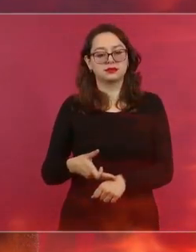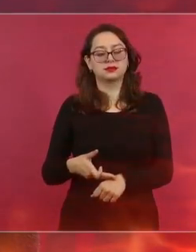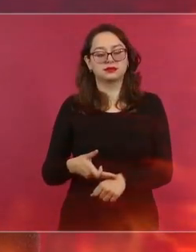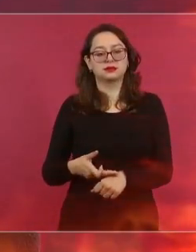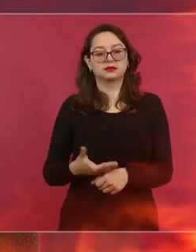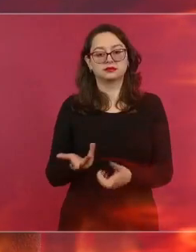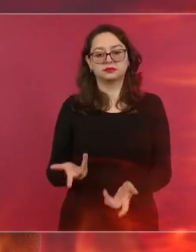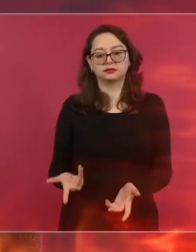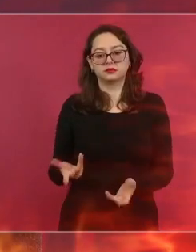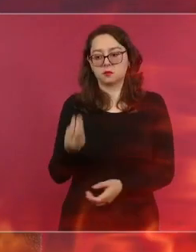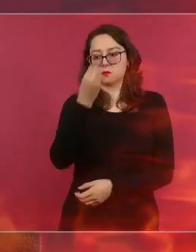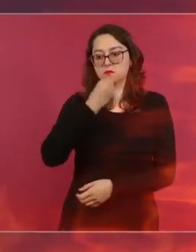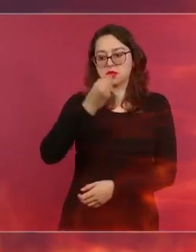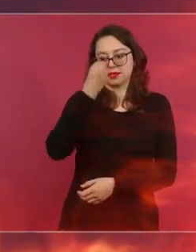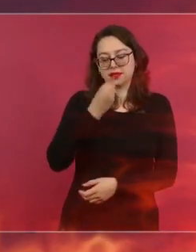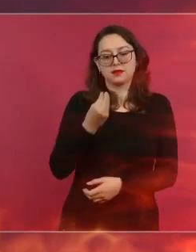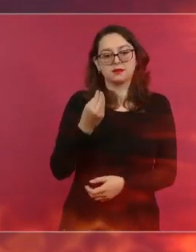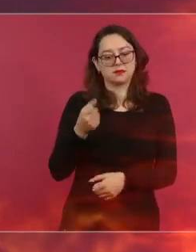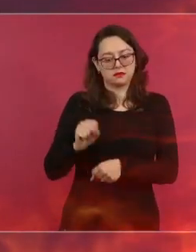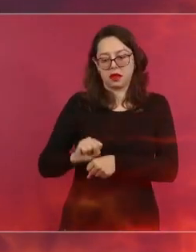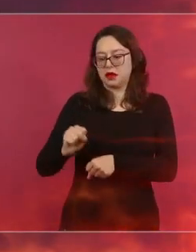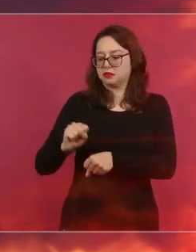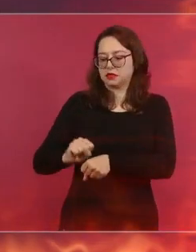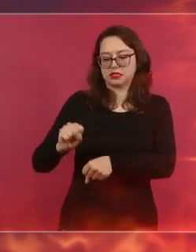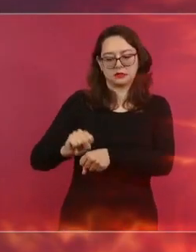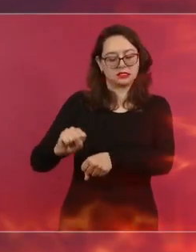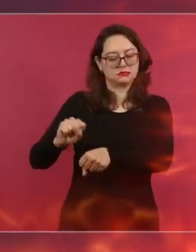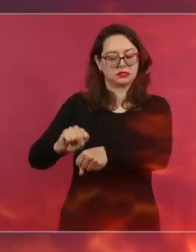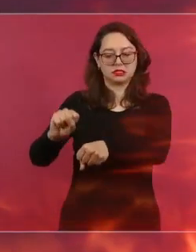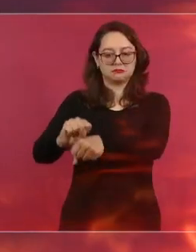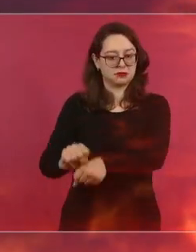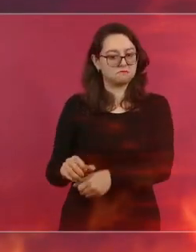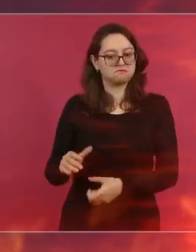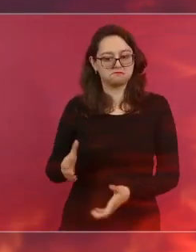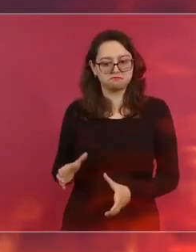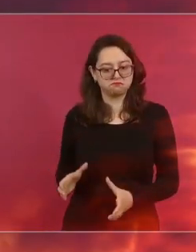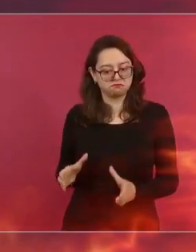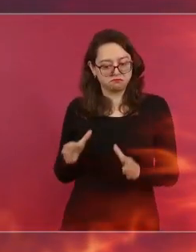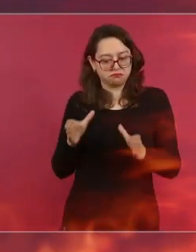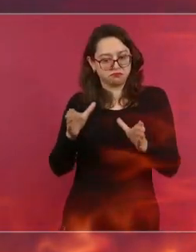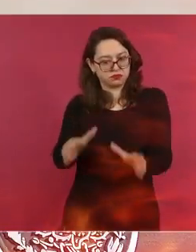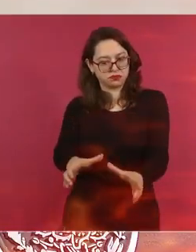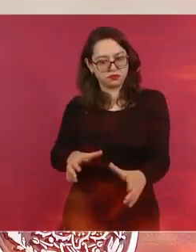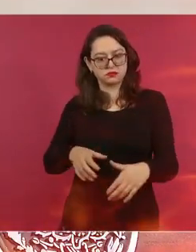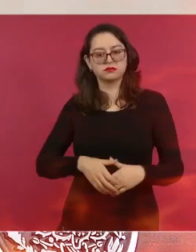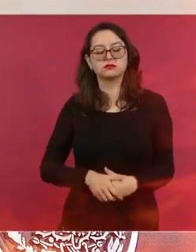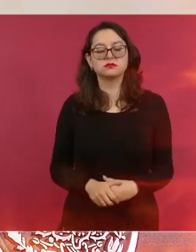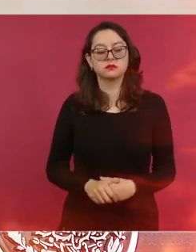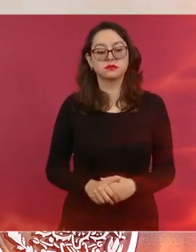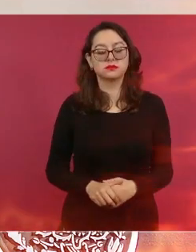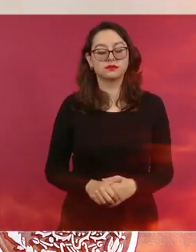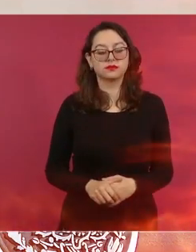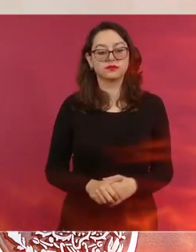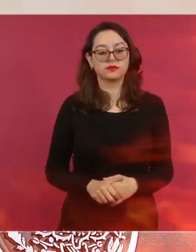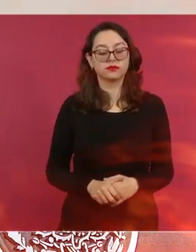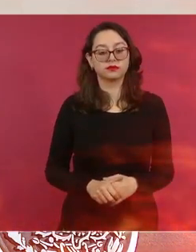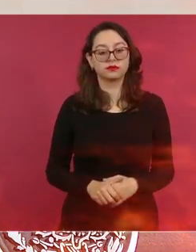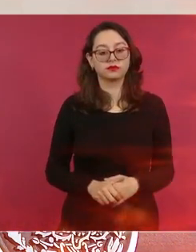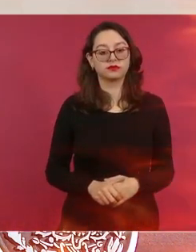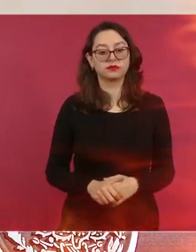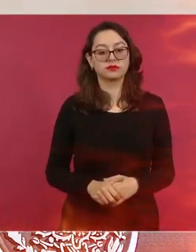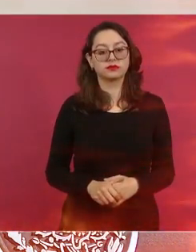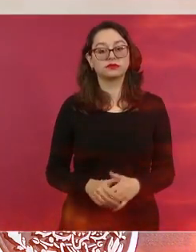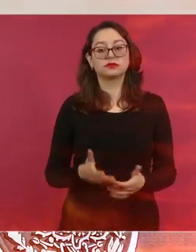a los 300 mil millones de pesos. Así es que esto va a ser como un curita para una herida.